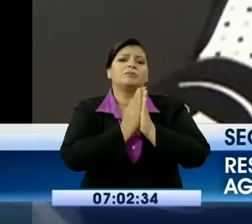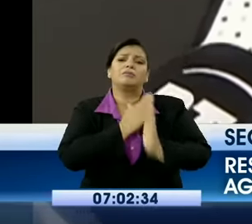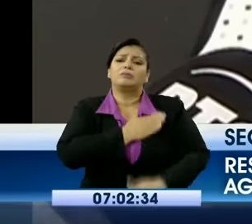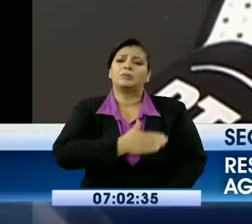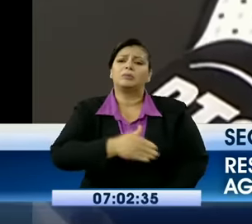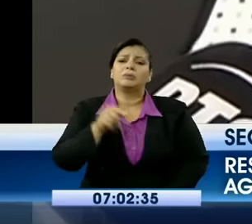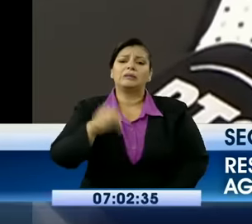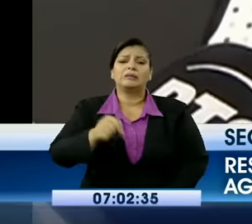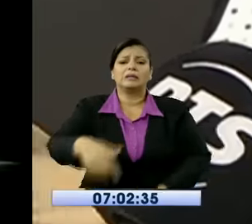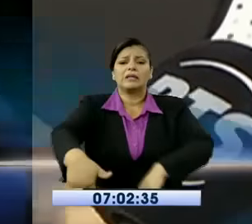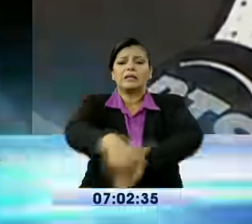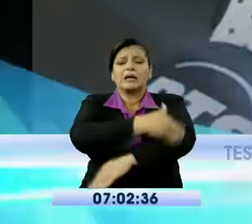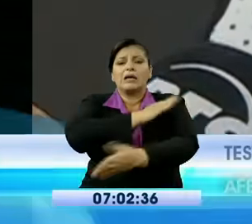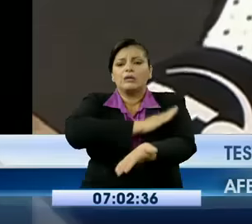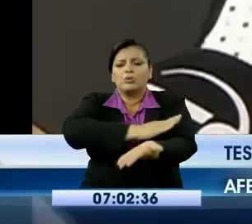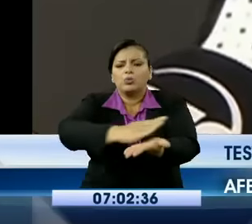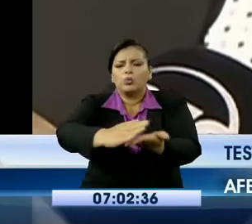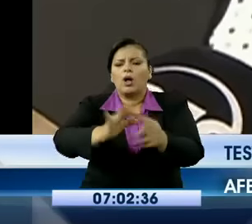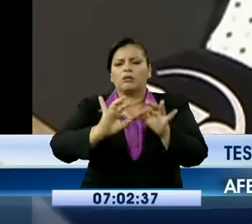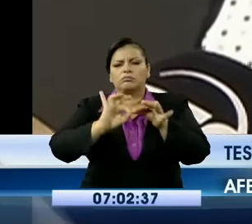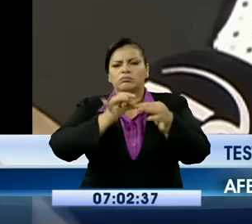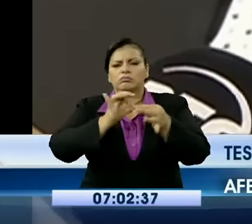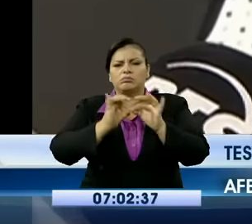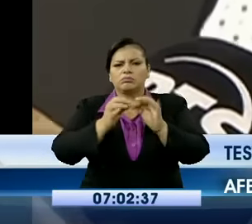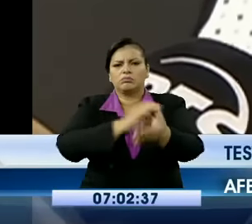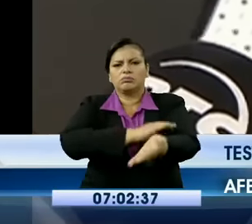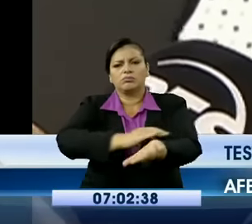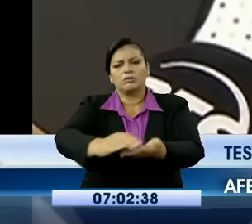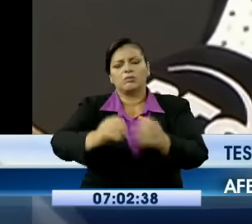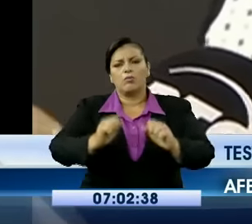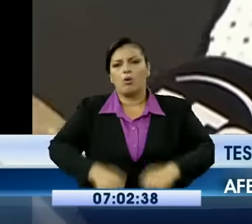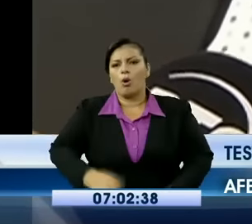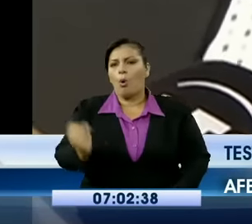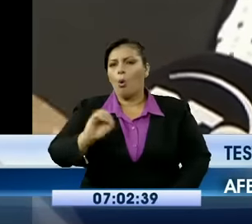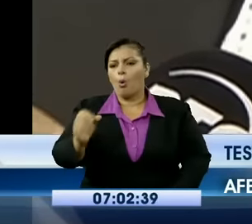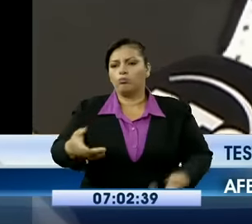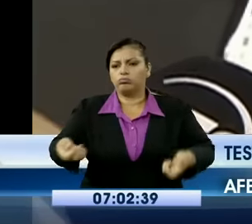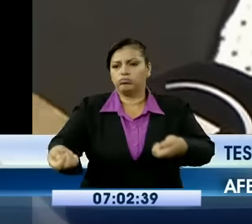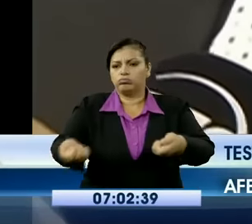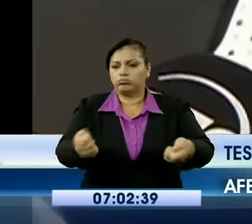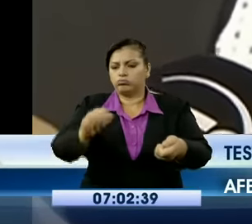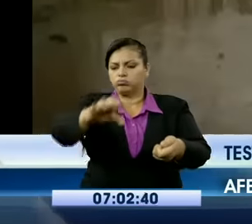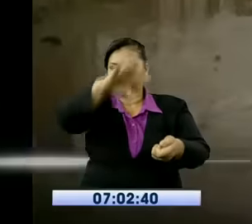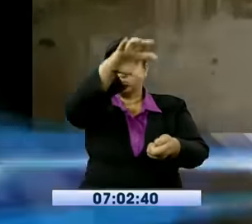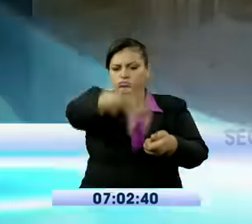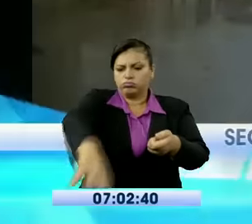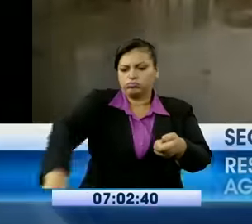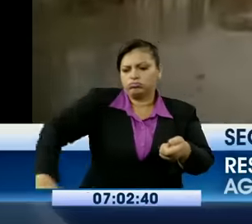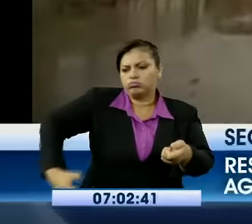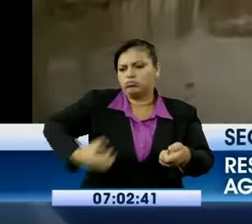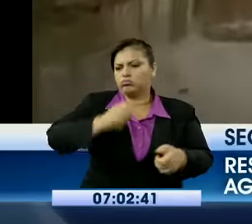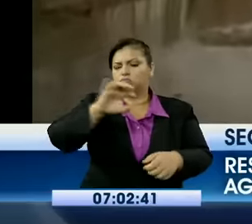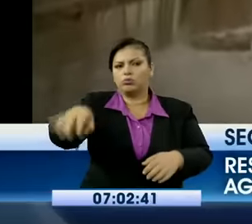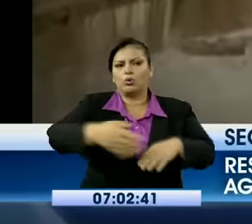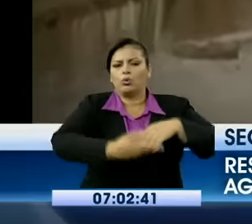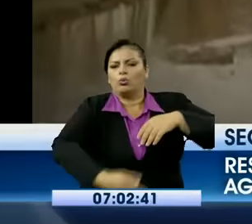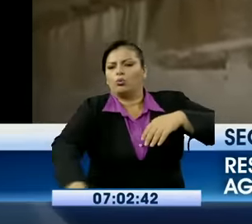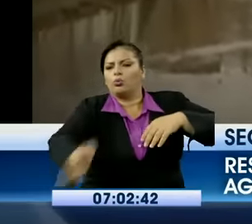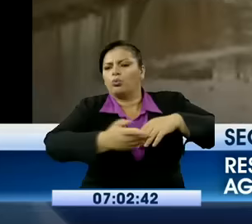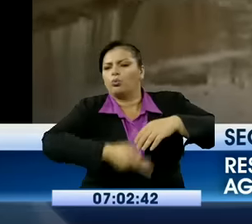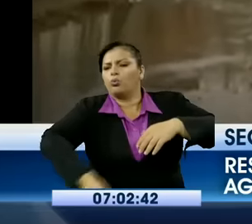alguna retroexcavadora para sacar el agua para que tenga desfogadero. A pocos kilómetros,